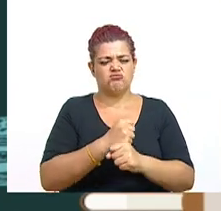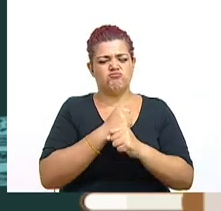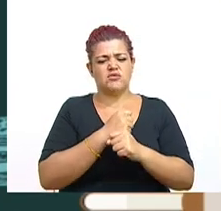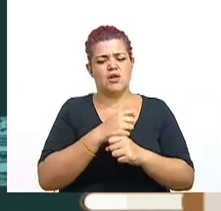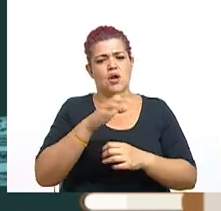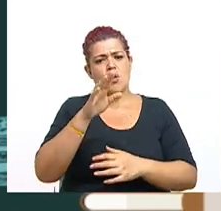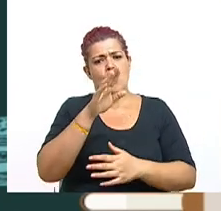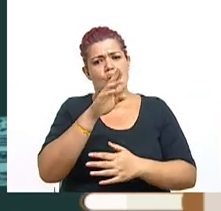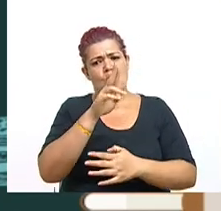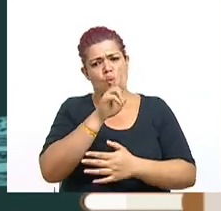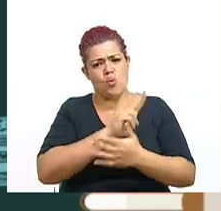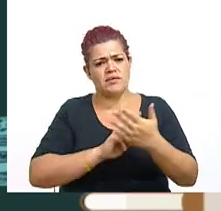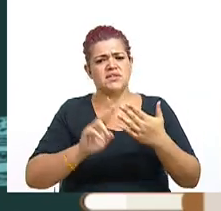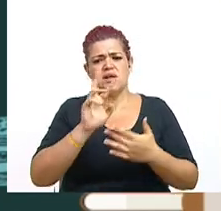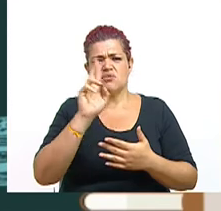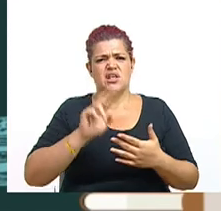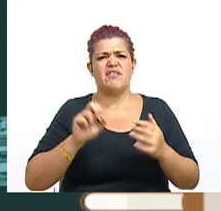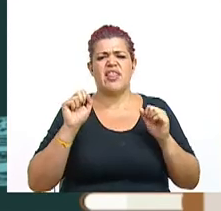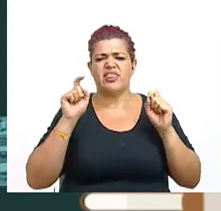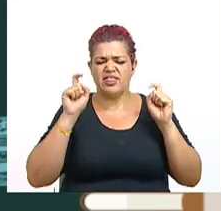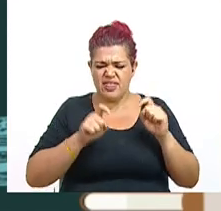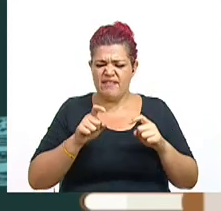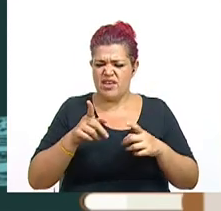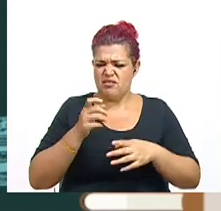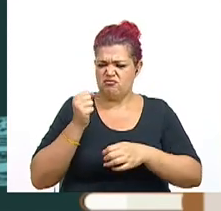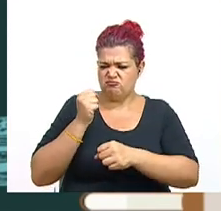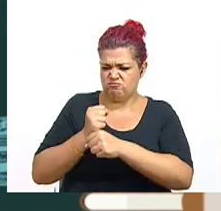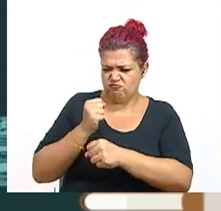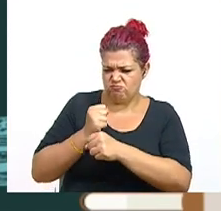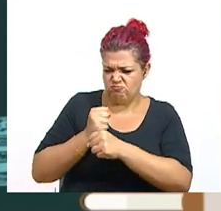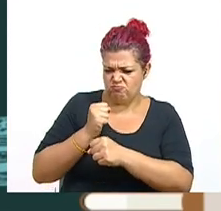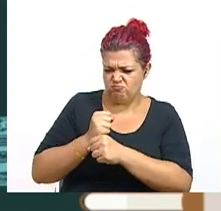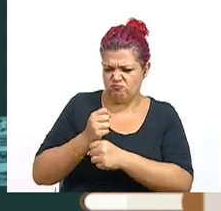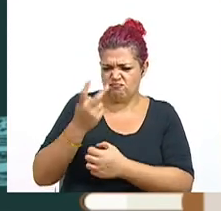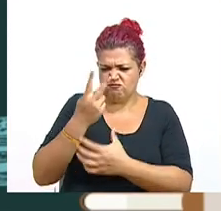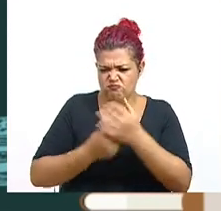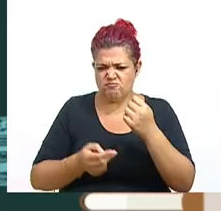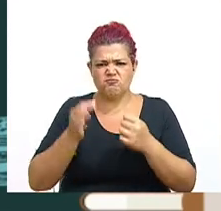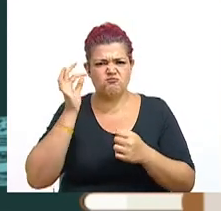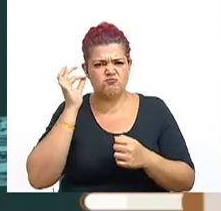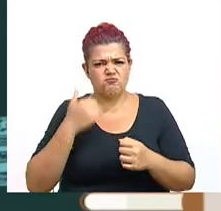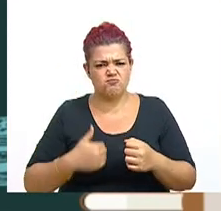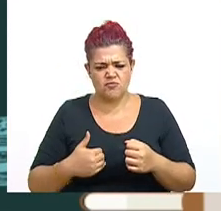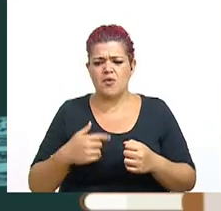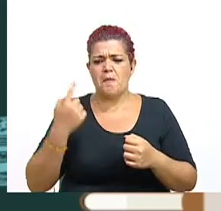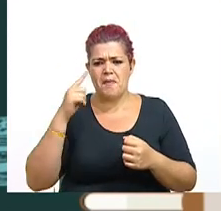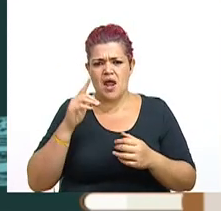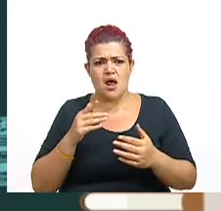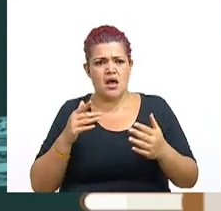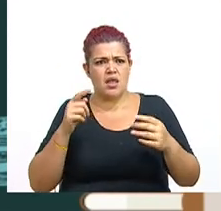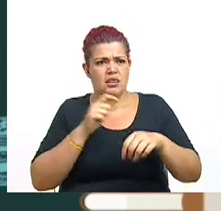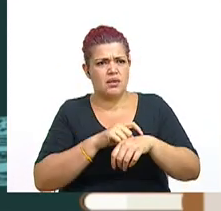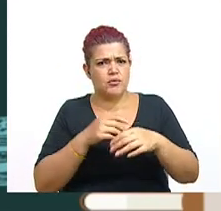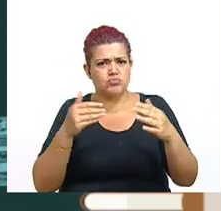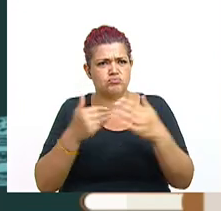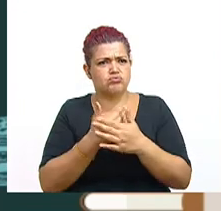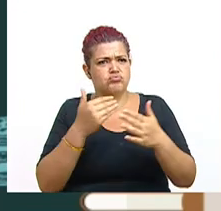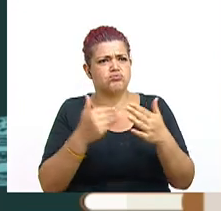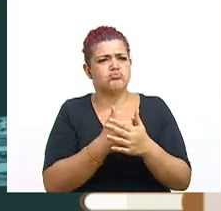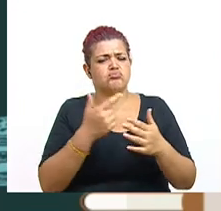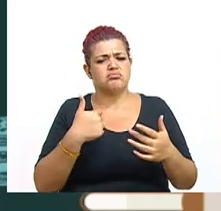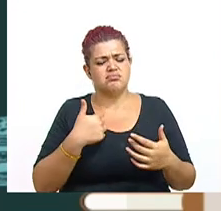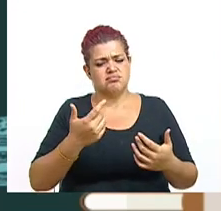universidad que forjara el hombre, hoy diríamos el hombre y la mujer, nuevo para los tiempos nuevos. Que sintiera la